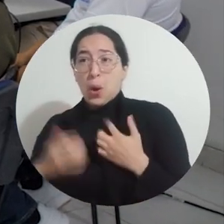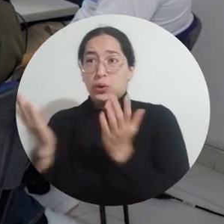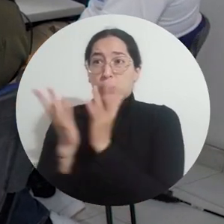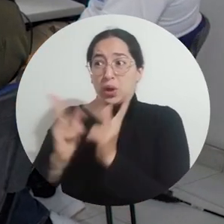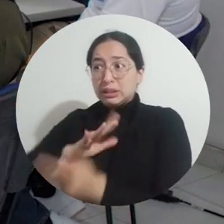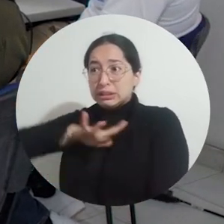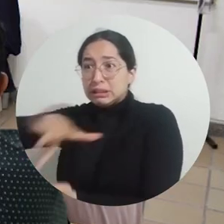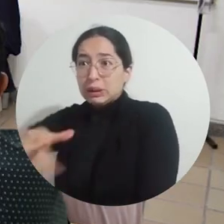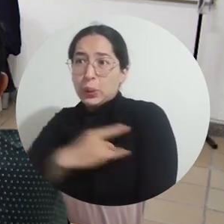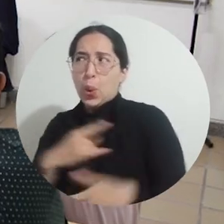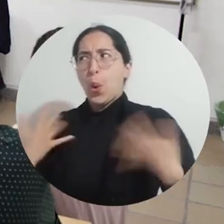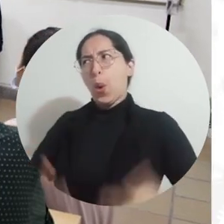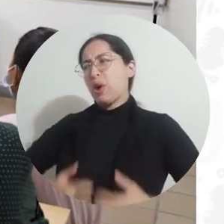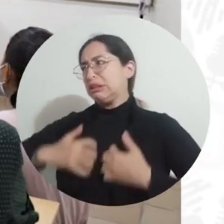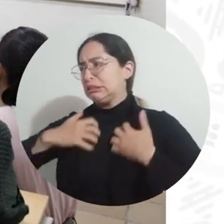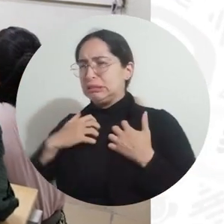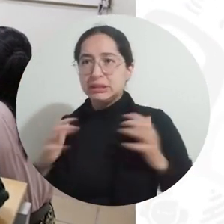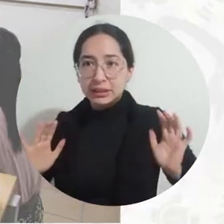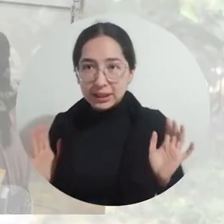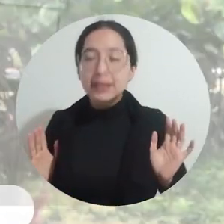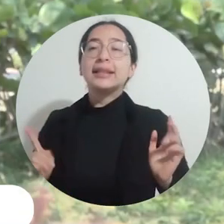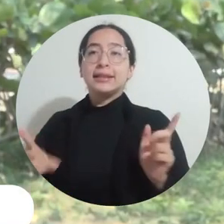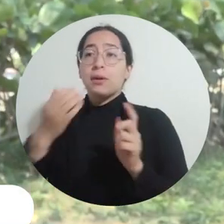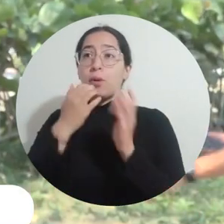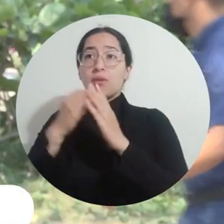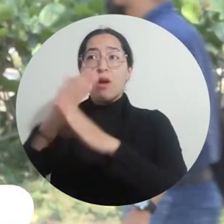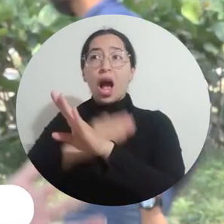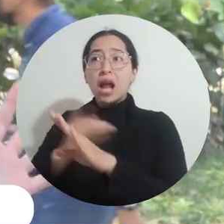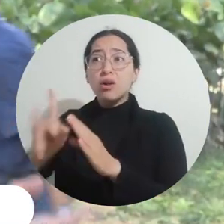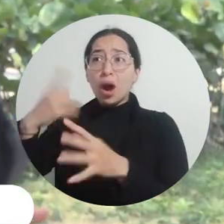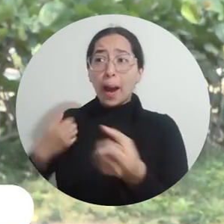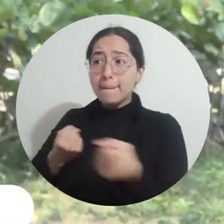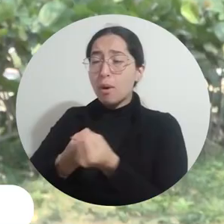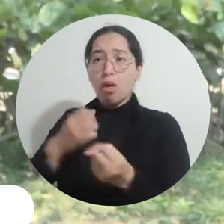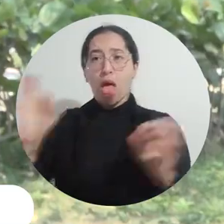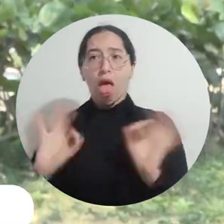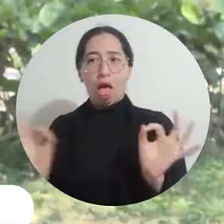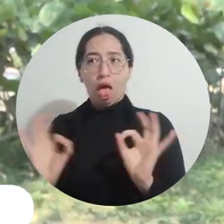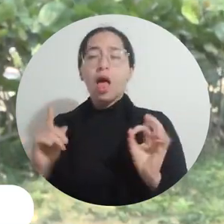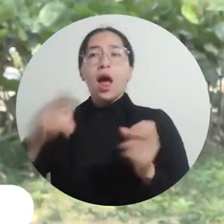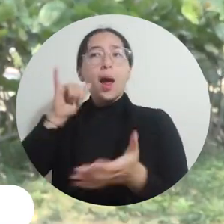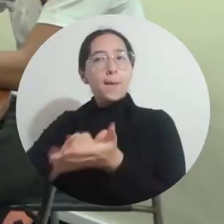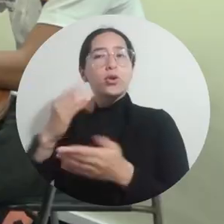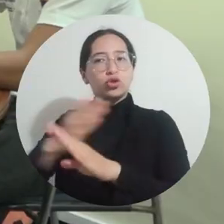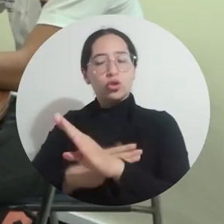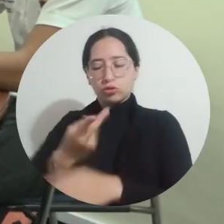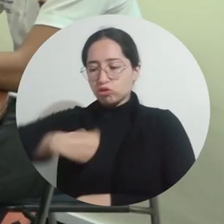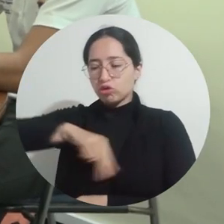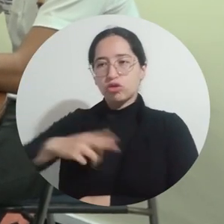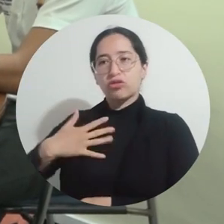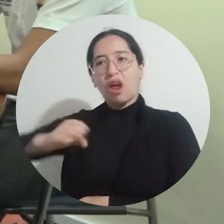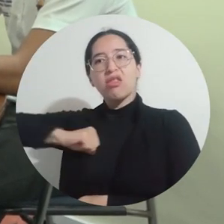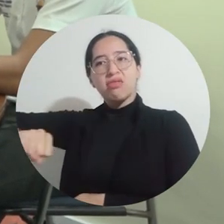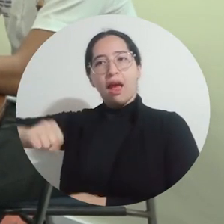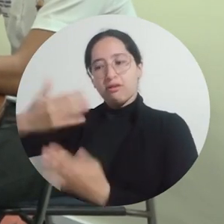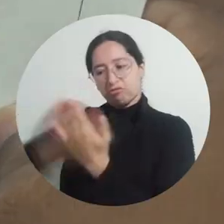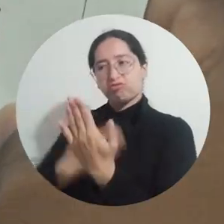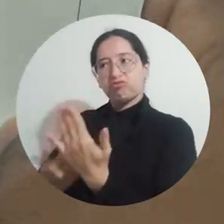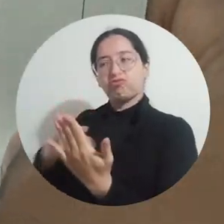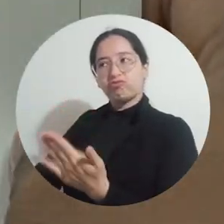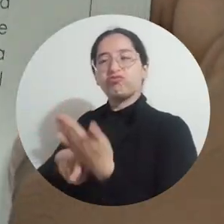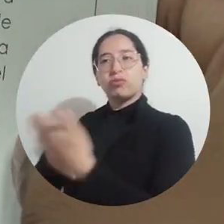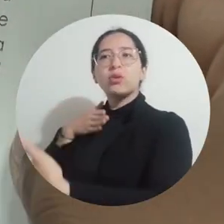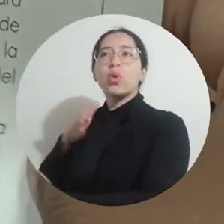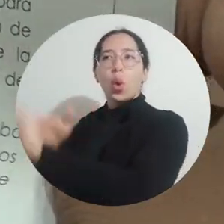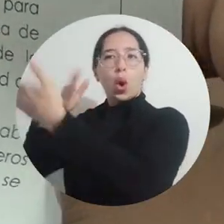estudiantes tengan miedo de acercarse a la universidad. Pues quedaron en compromisos que al fin y al cabo nunca se dieron. Parte de eso es lo que nos lleva a hacer este